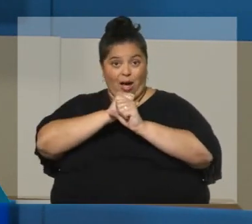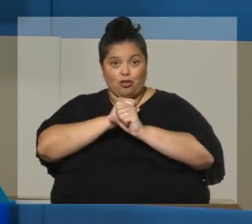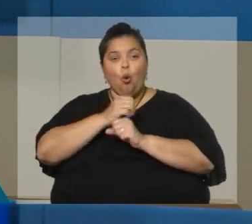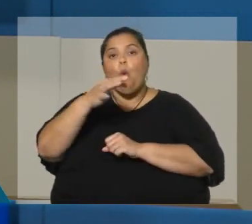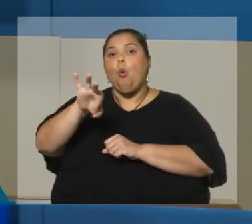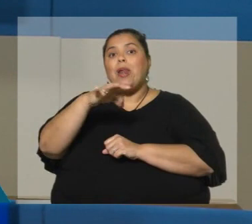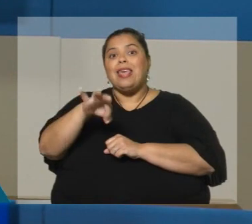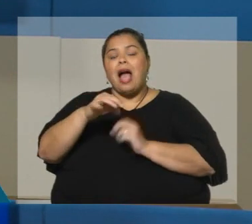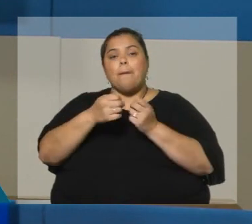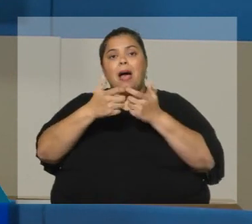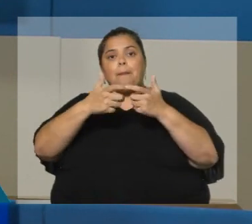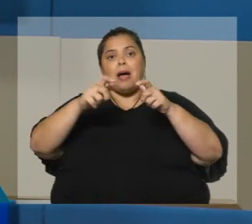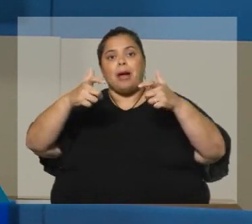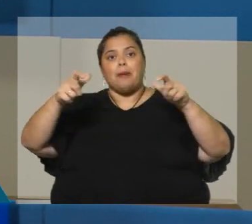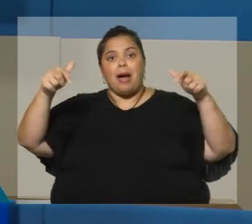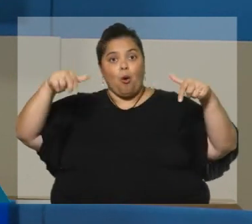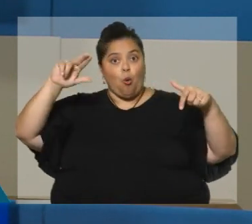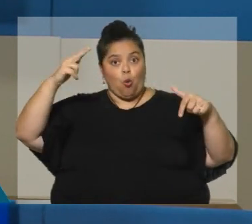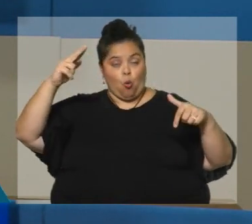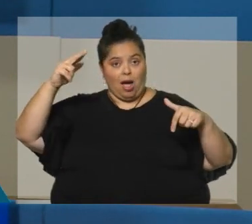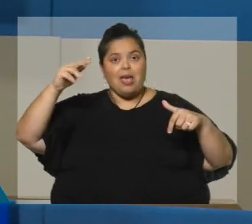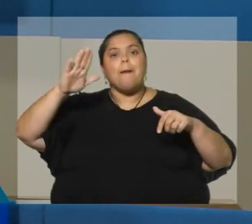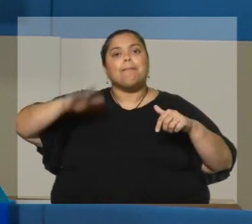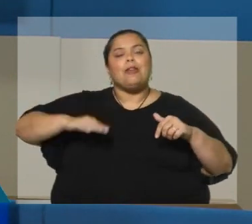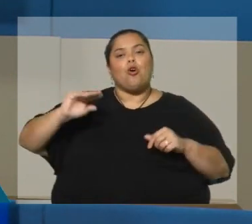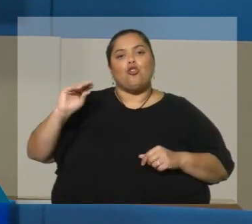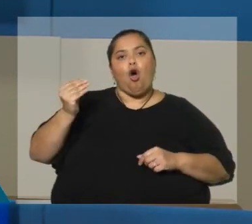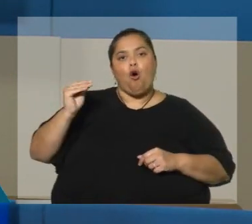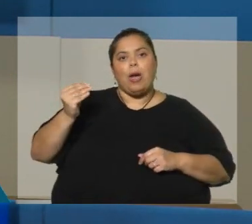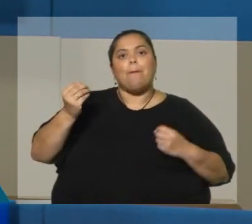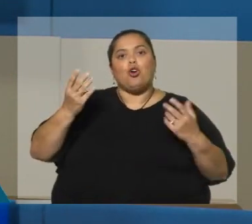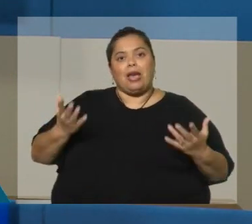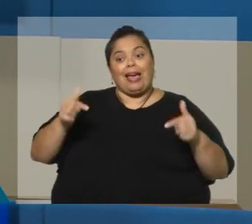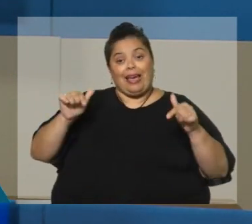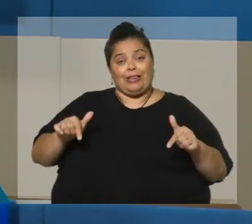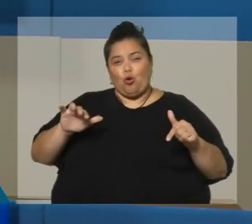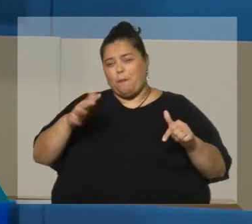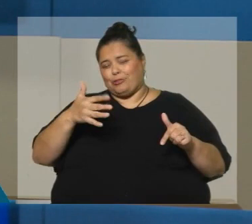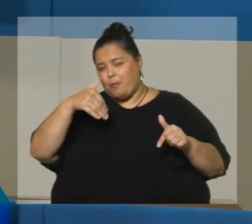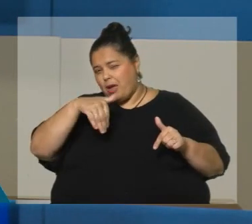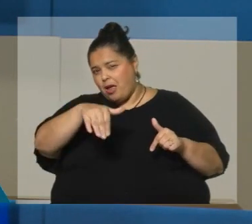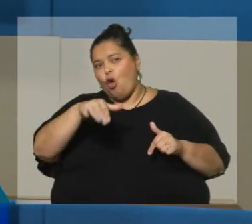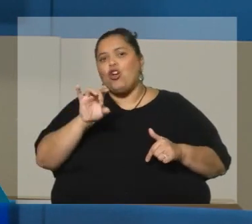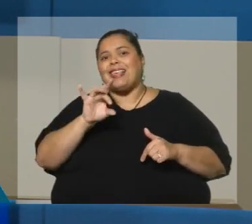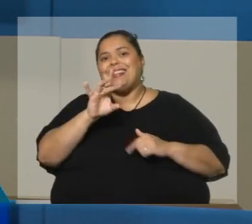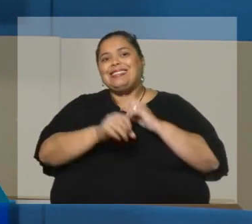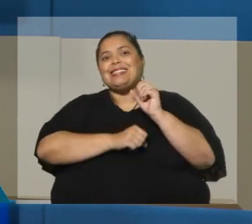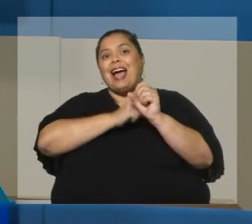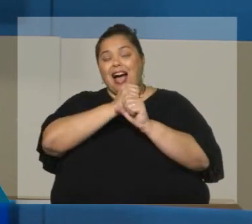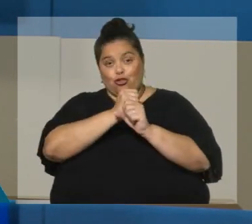la única que crece en el Uruguay. Y eso particularmente a partir de dentro de 15 años aproximadamente.